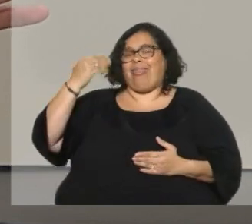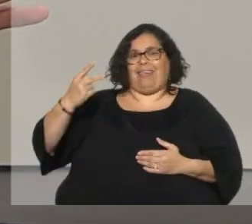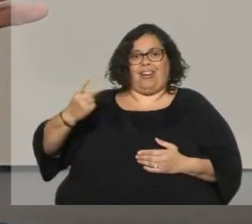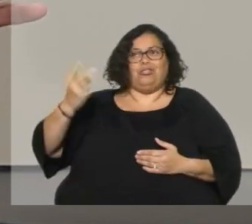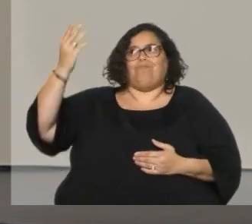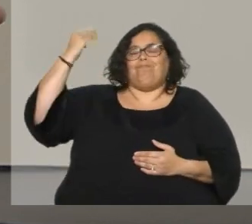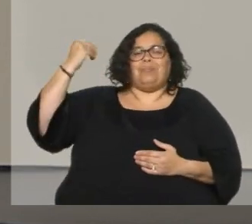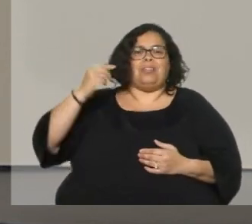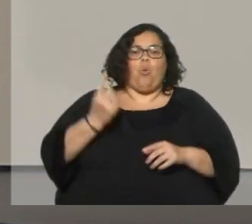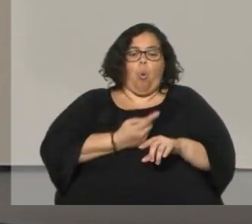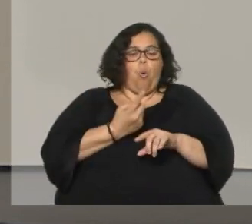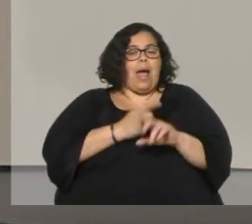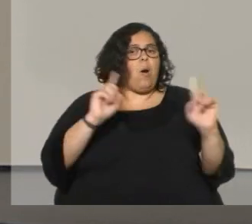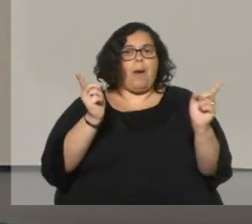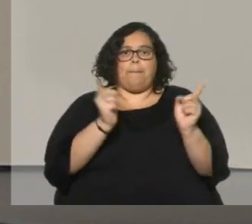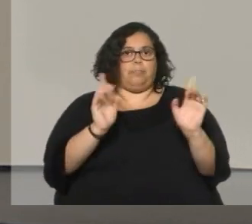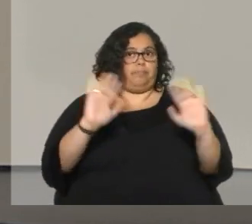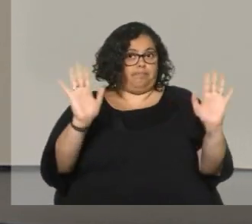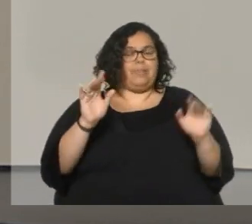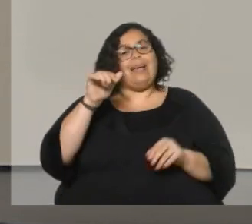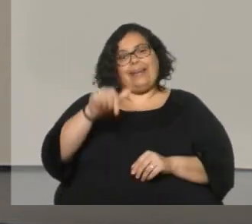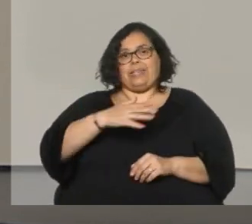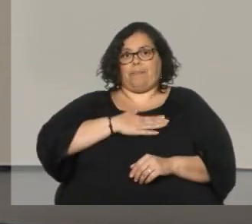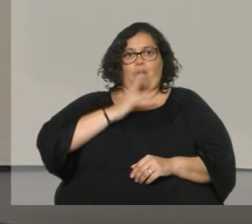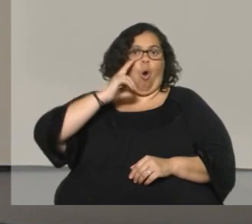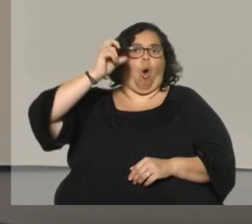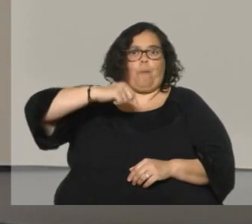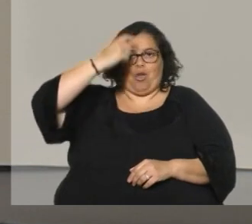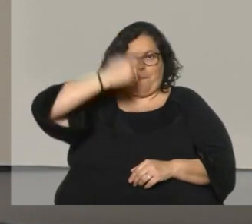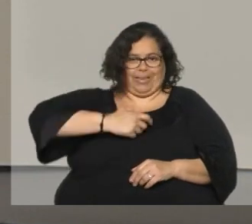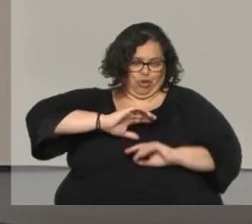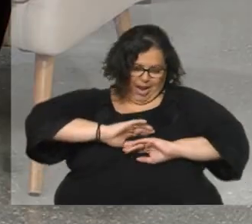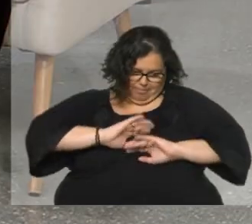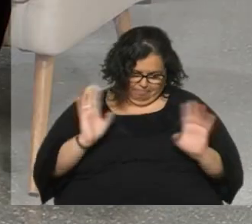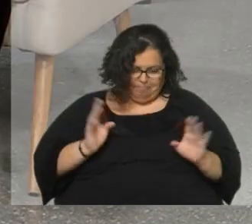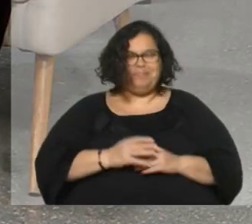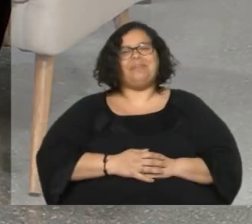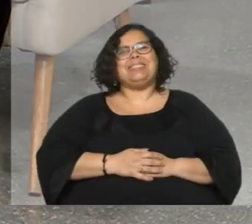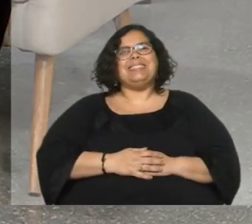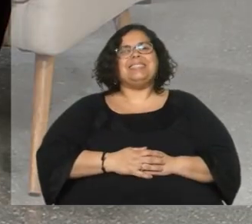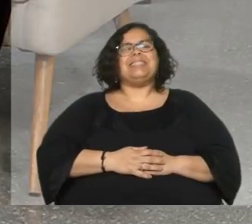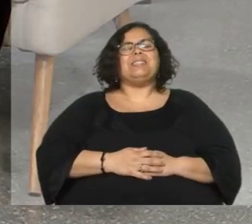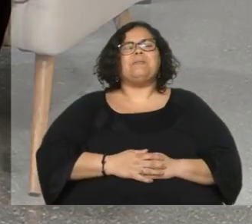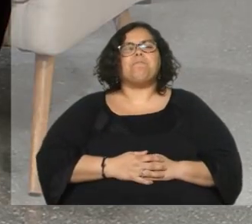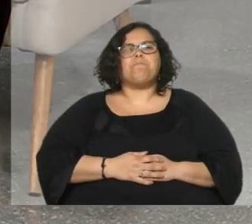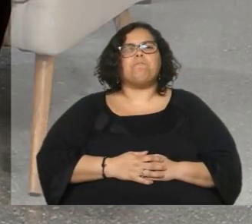informativo duraba una hora bueno pero eso es un criterio personal, no tiene por qué ser compartido